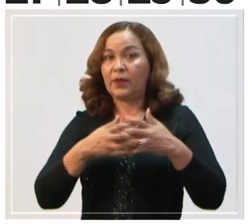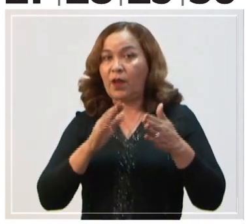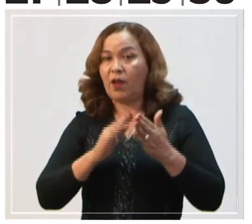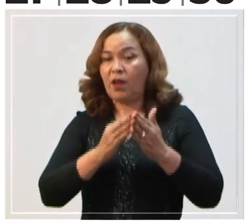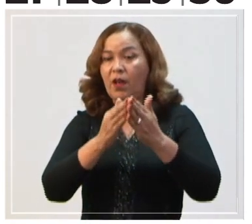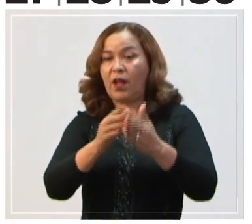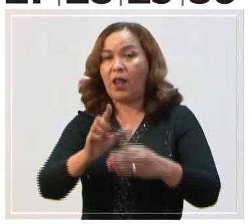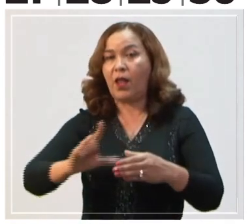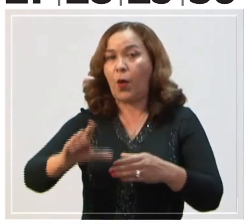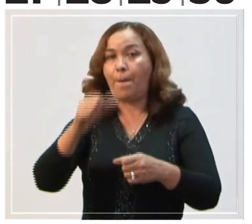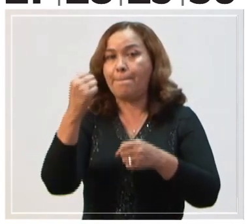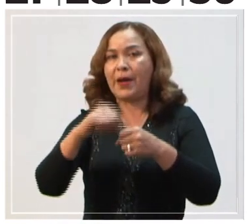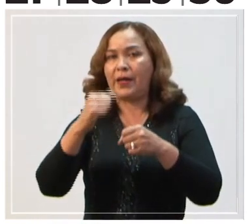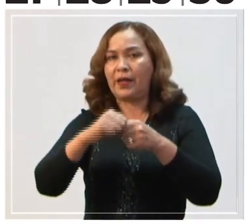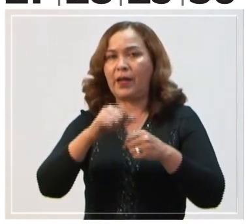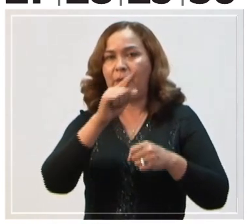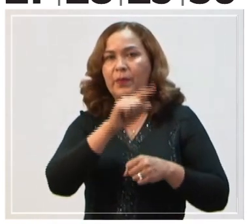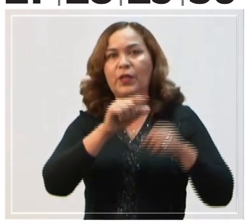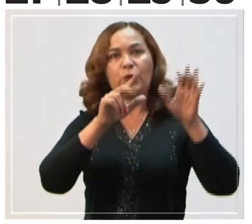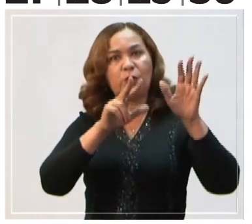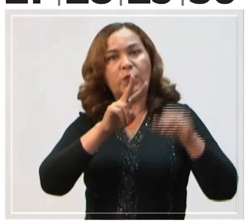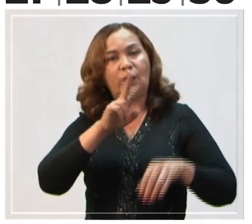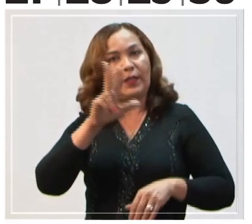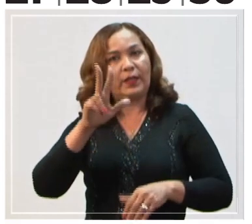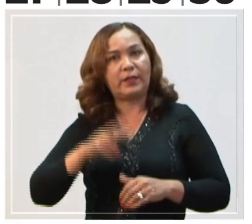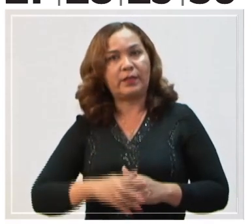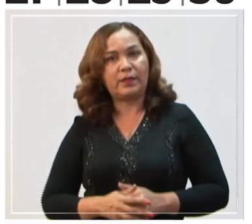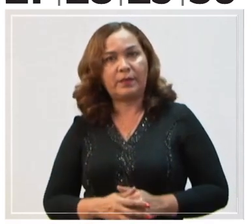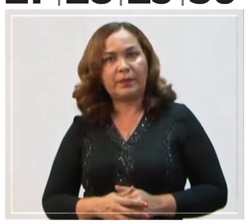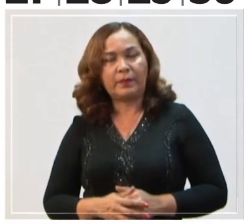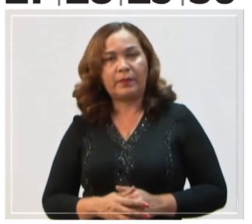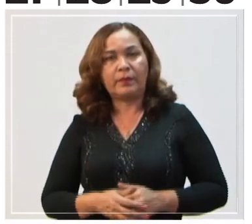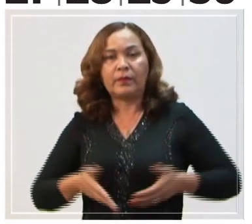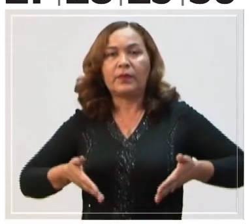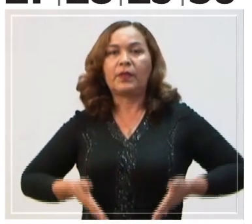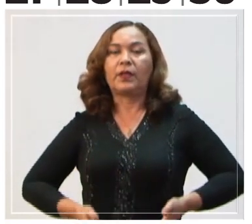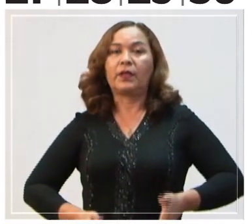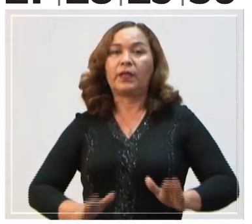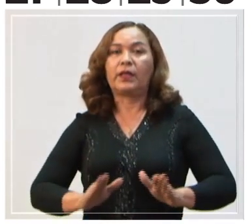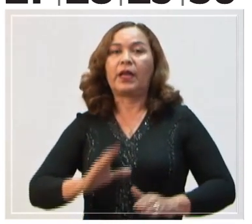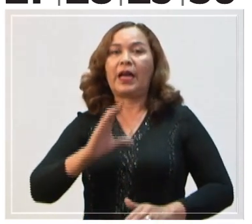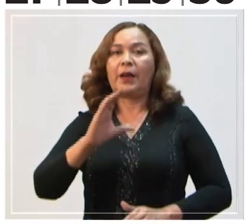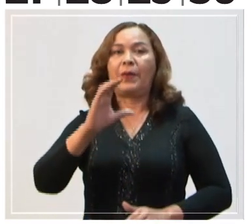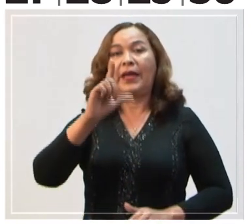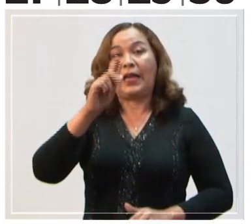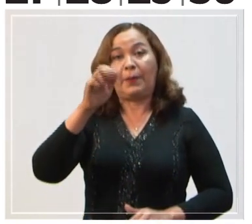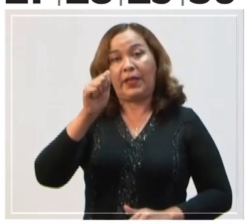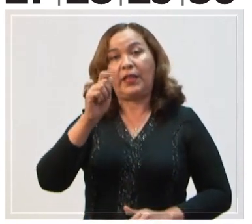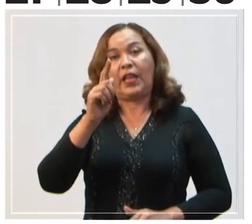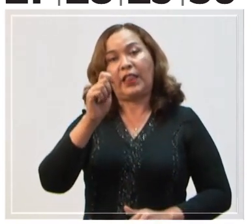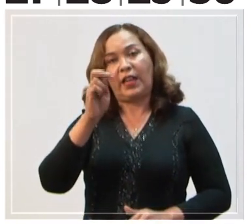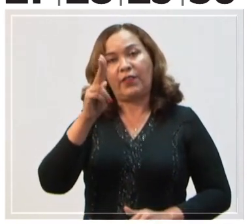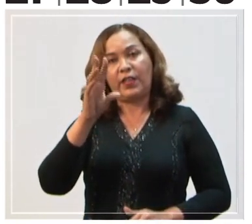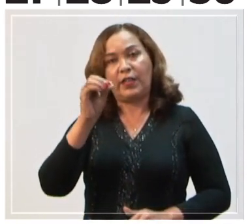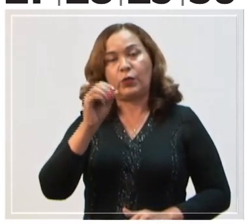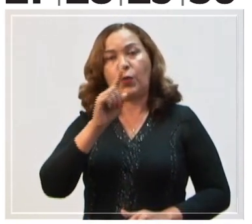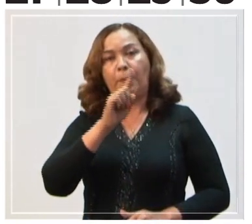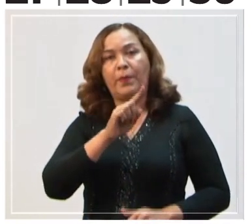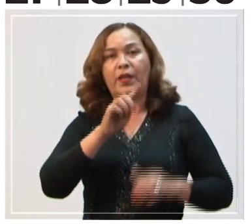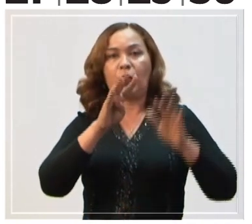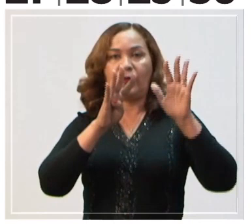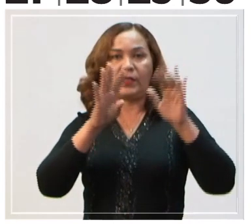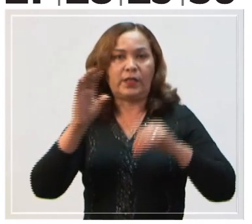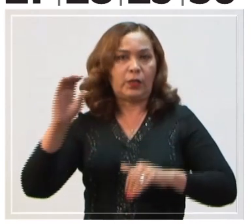del lago de Maracaibo, 1823. Natalicio de Carmen Clemente Travieso, 1900.